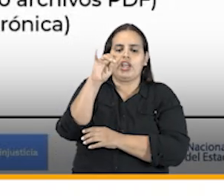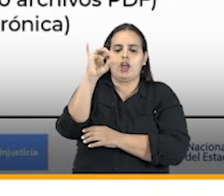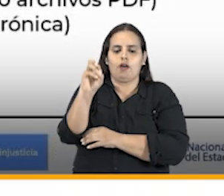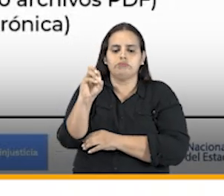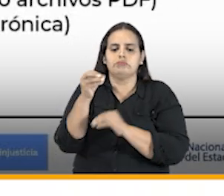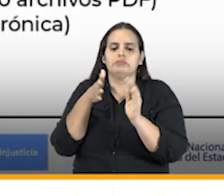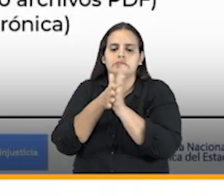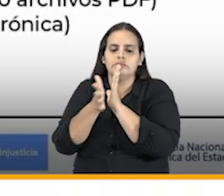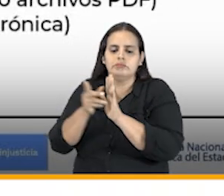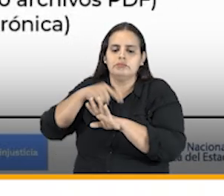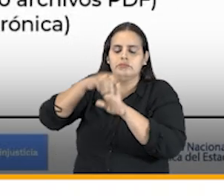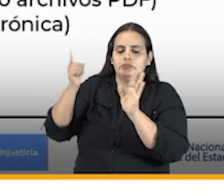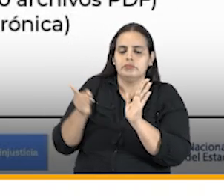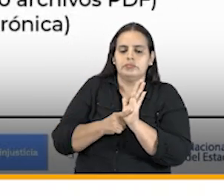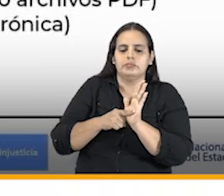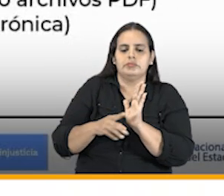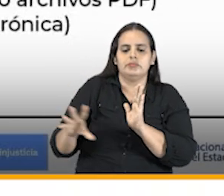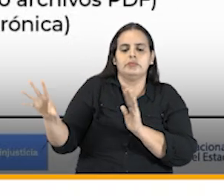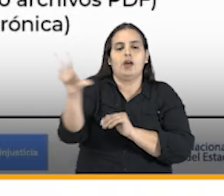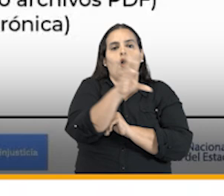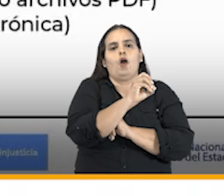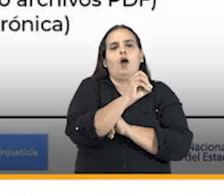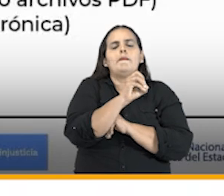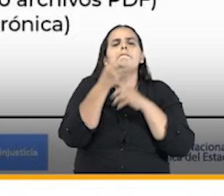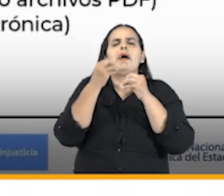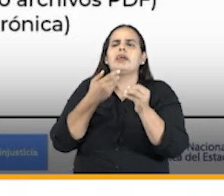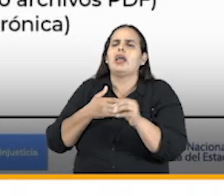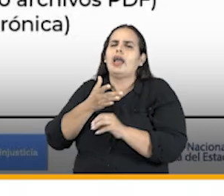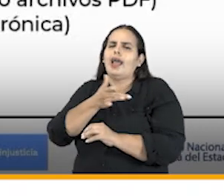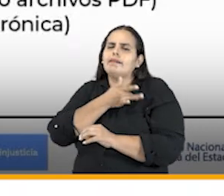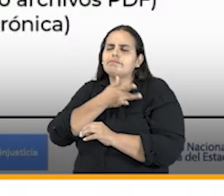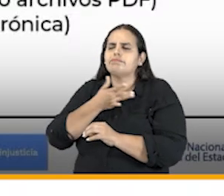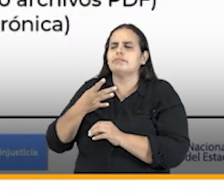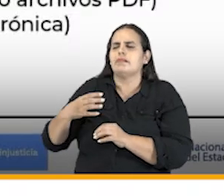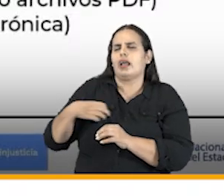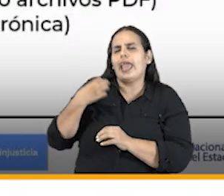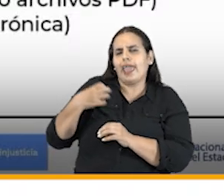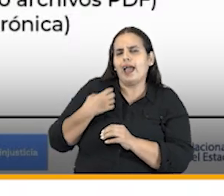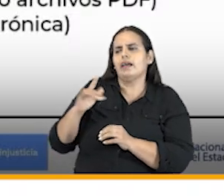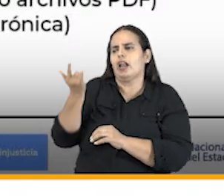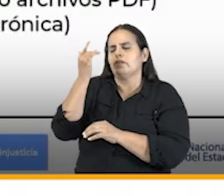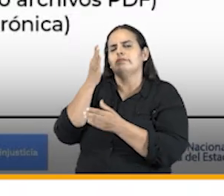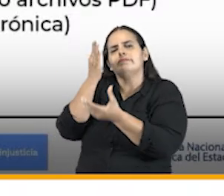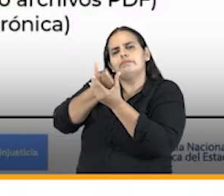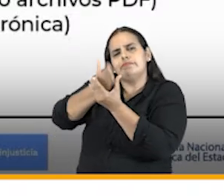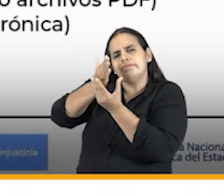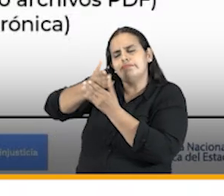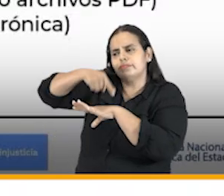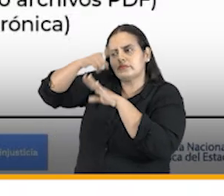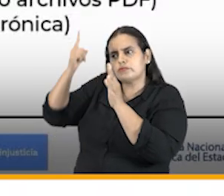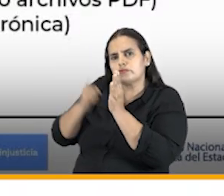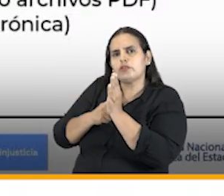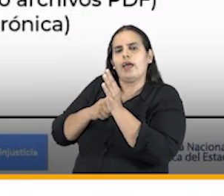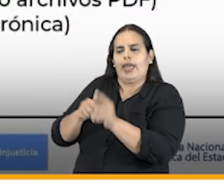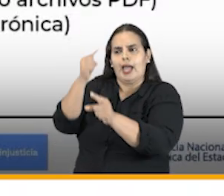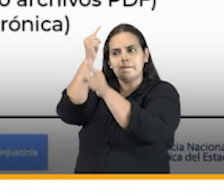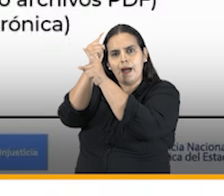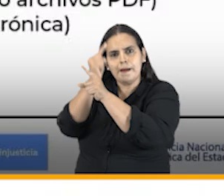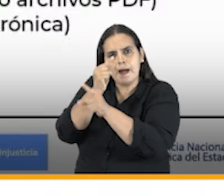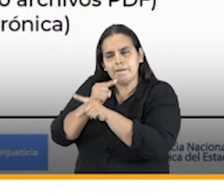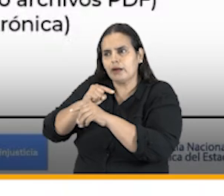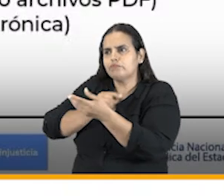recepción trámite y respuesta de las peticiones pero además de la documentación interna de la agencia asegurando